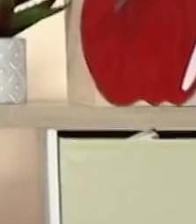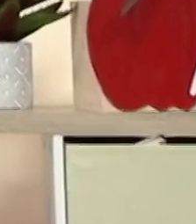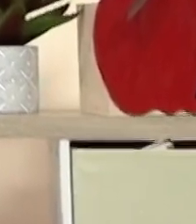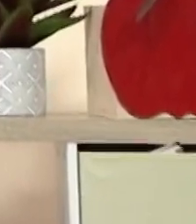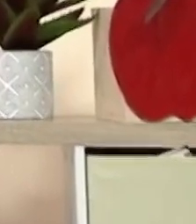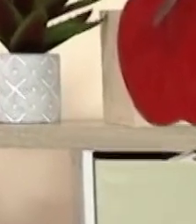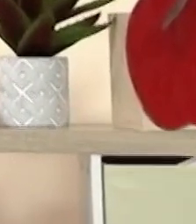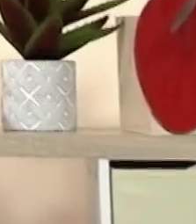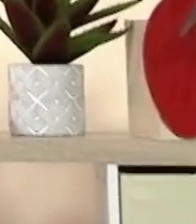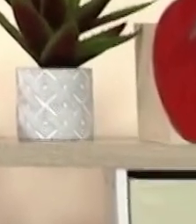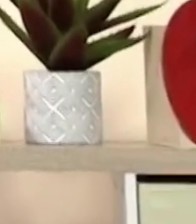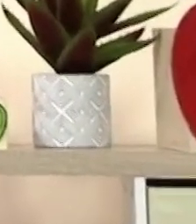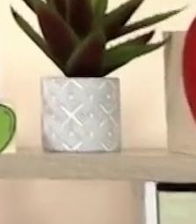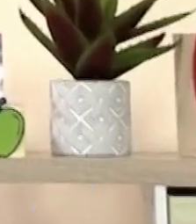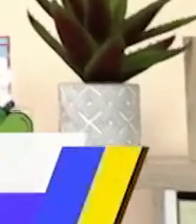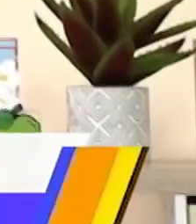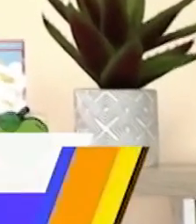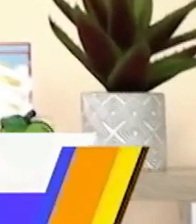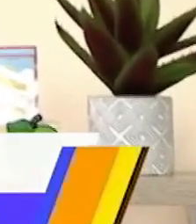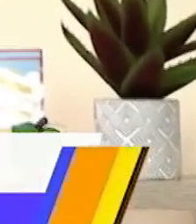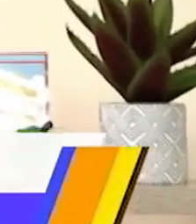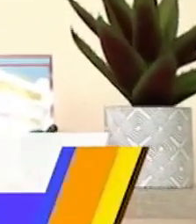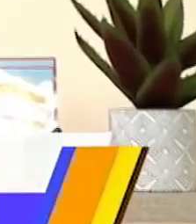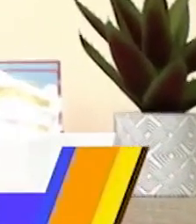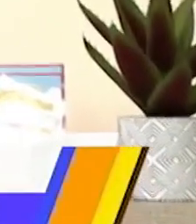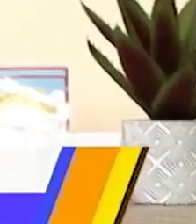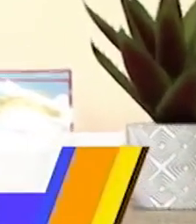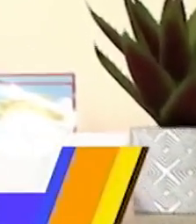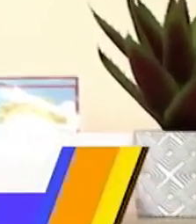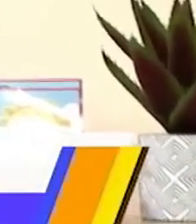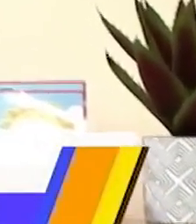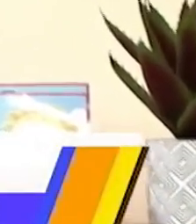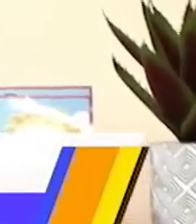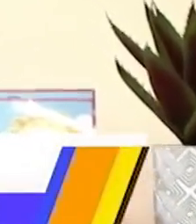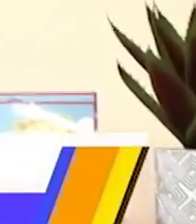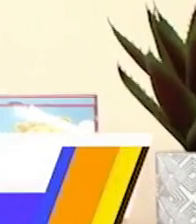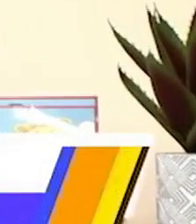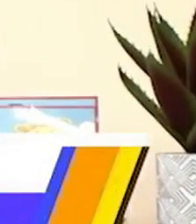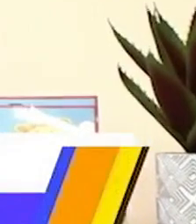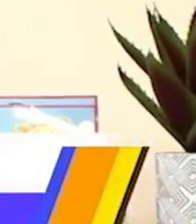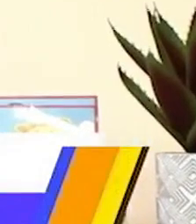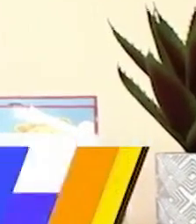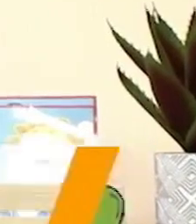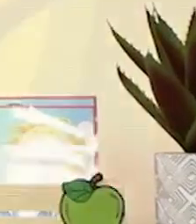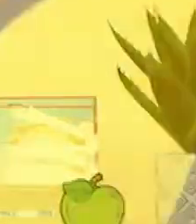casa no se olvide de este número de WhatsApp 8751 1313